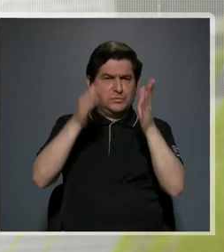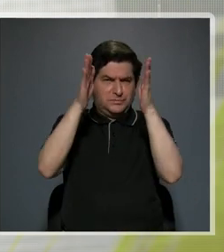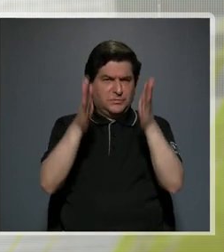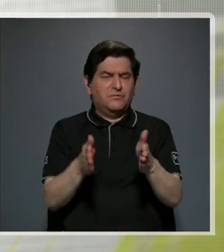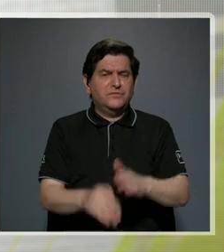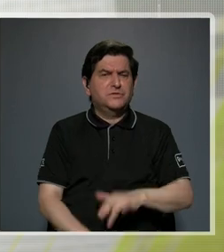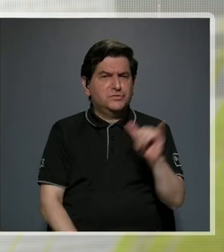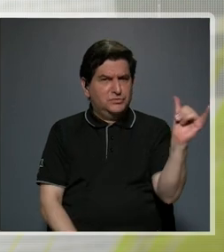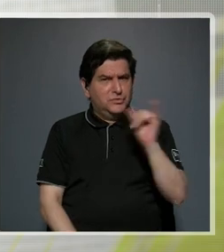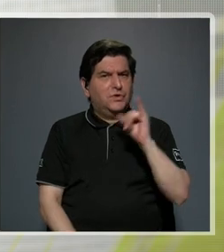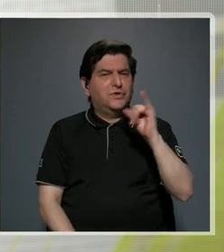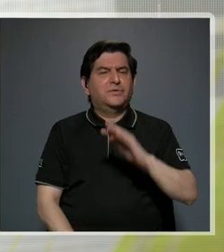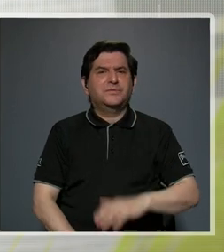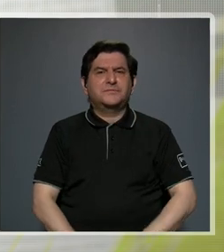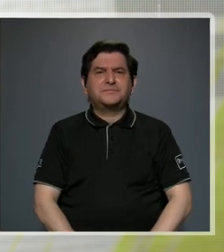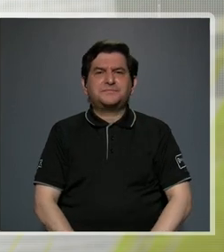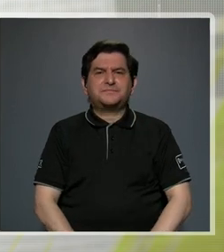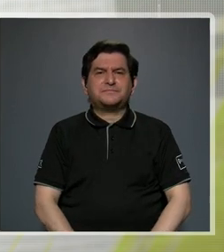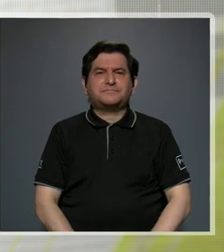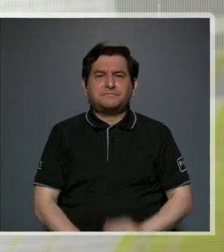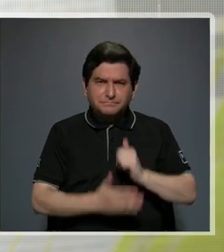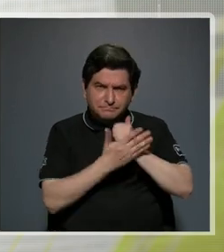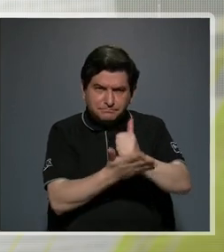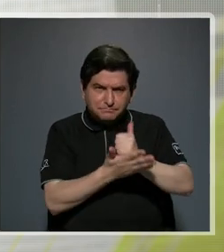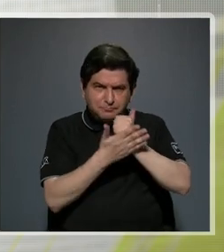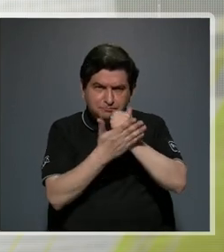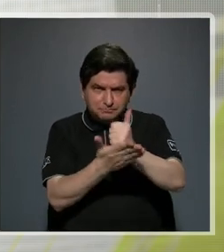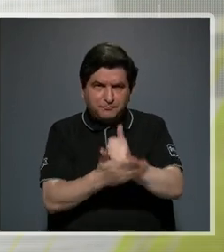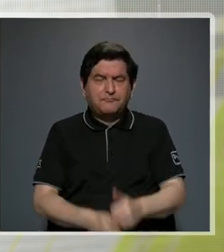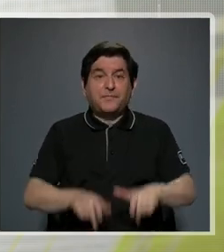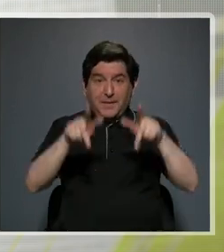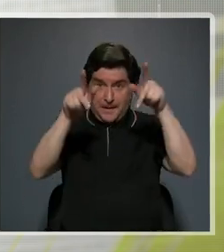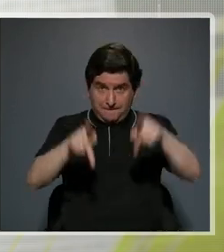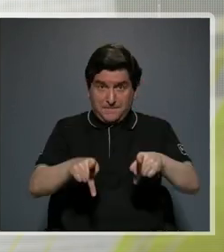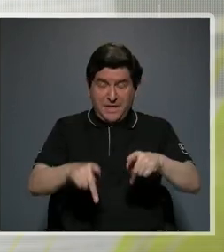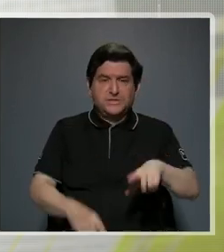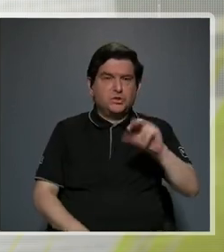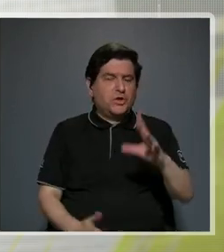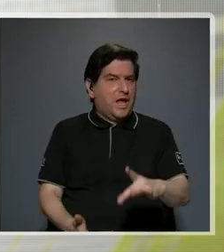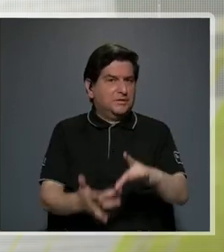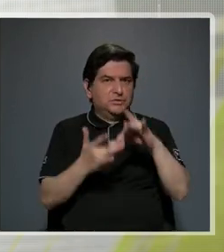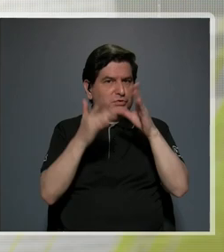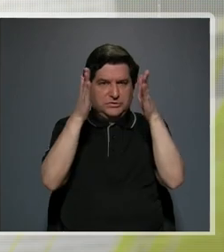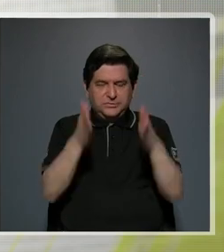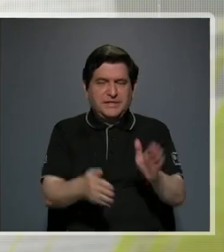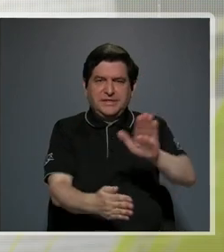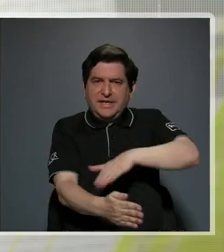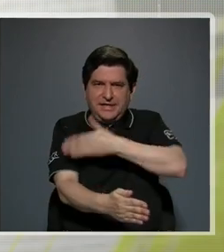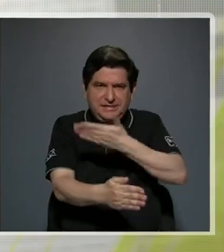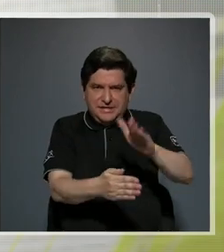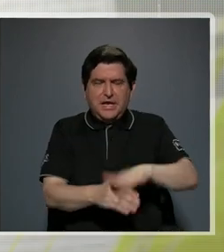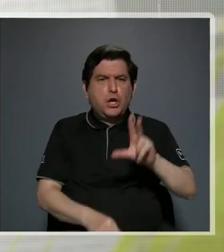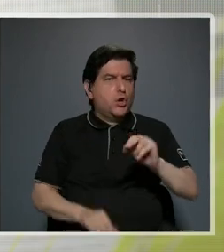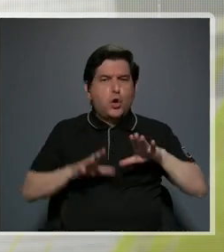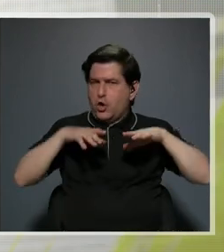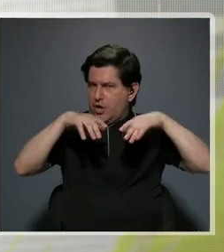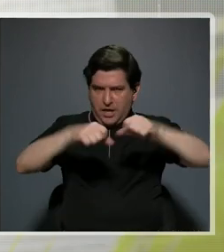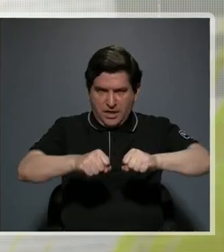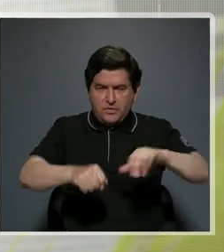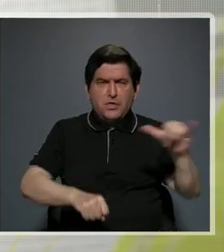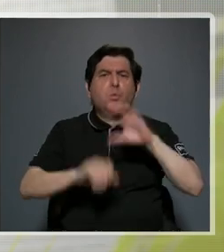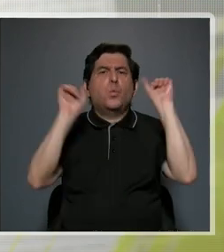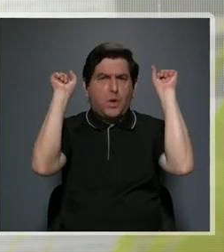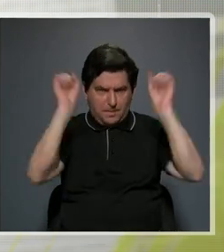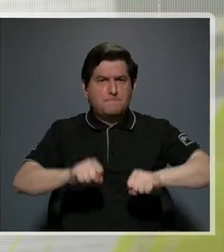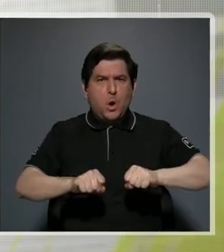usted también contribuye a que esa persona que no es especialista en música que no ha sido graduada también